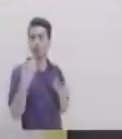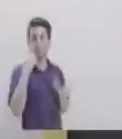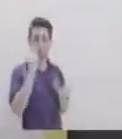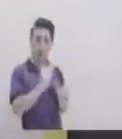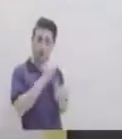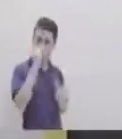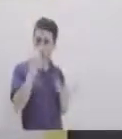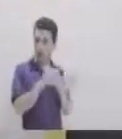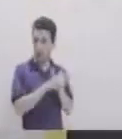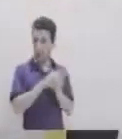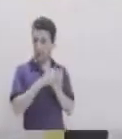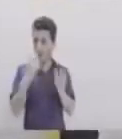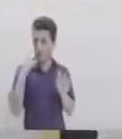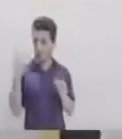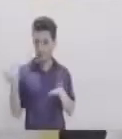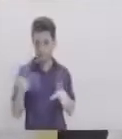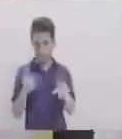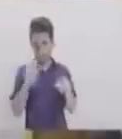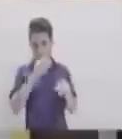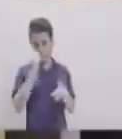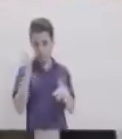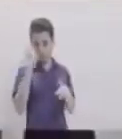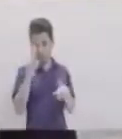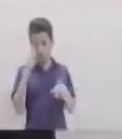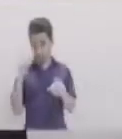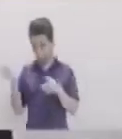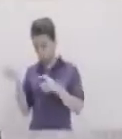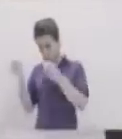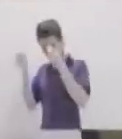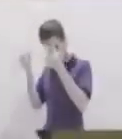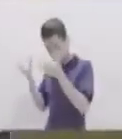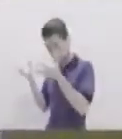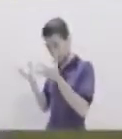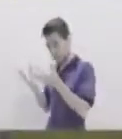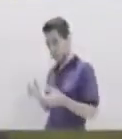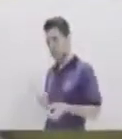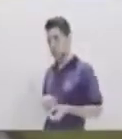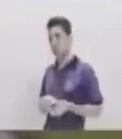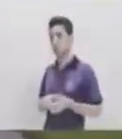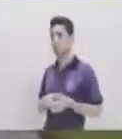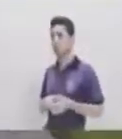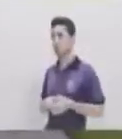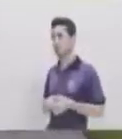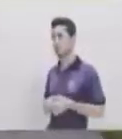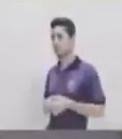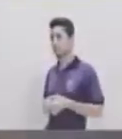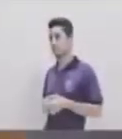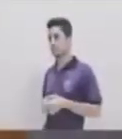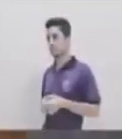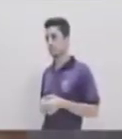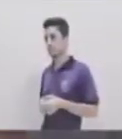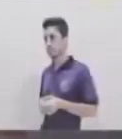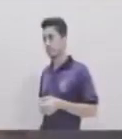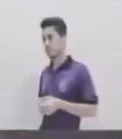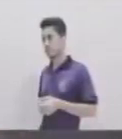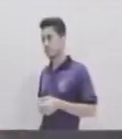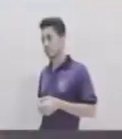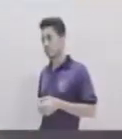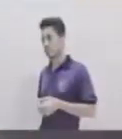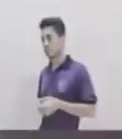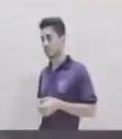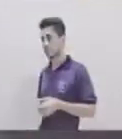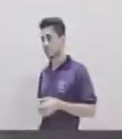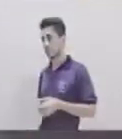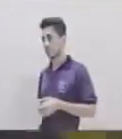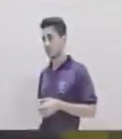Aún más evidente Que tenemos estos dos objetos Y vamos a repetir Un dado Y un carrito Sí, correcto Una, dos y